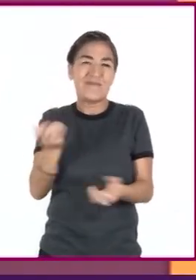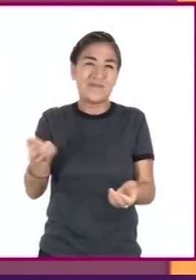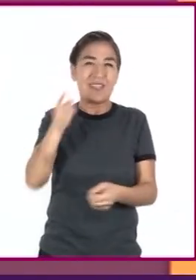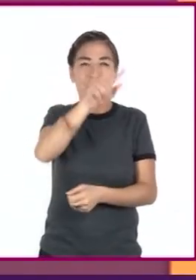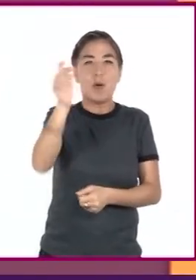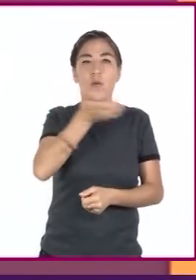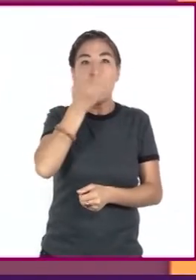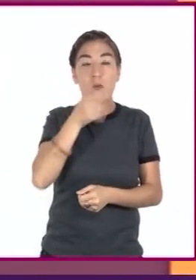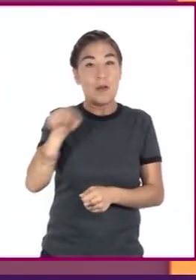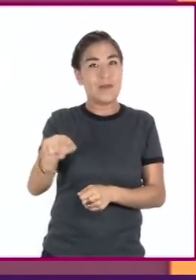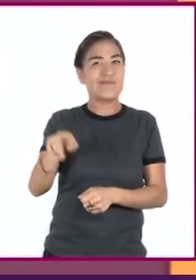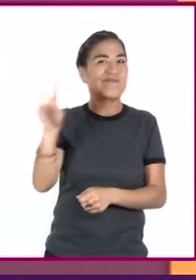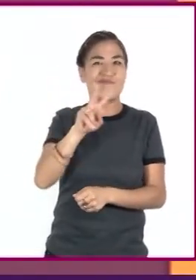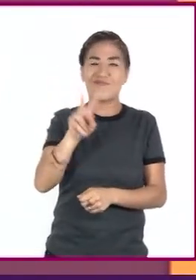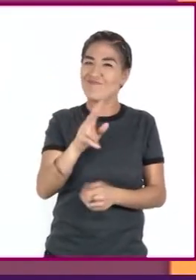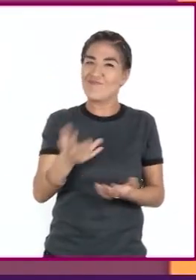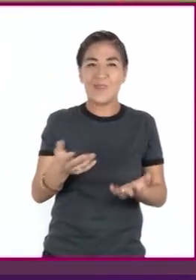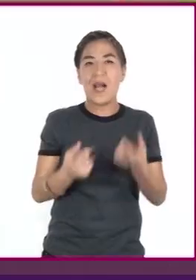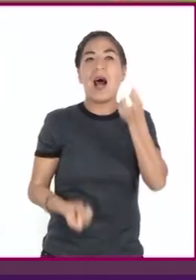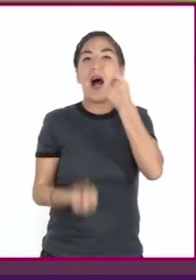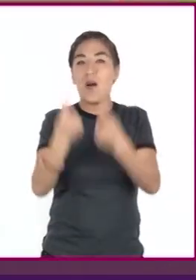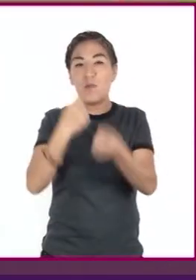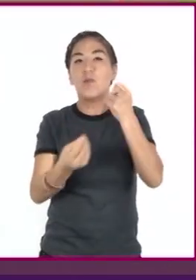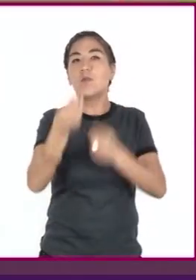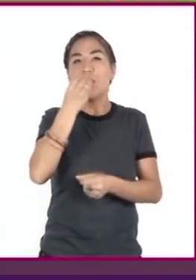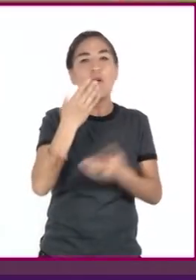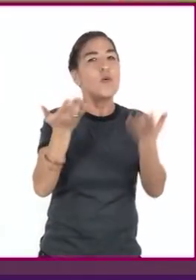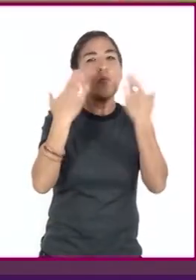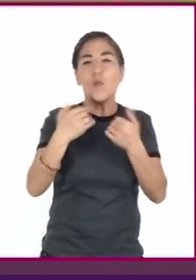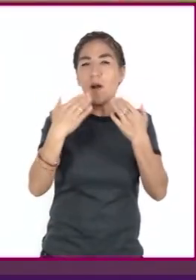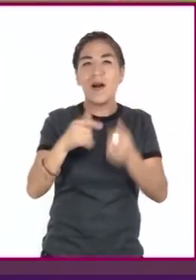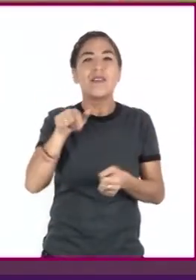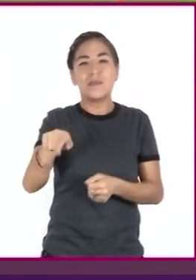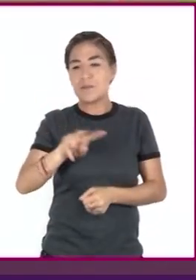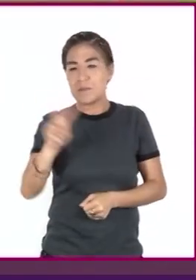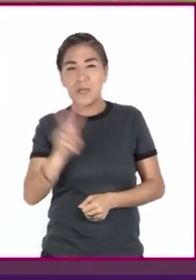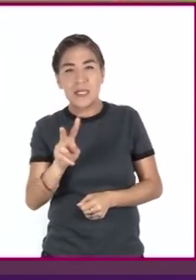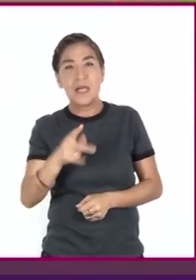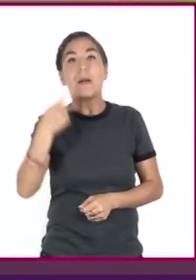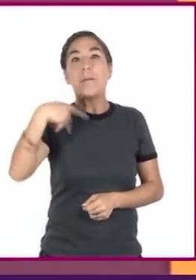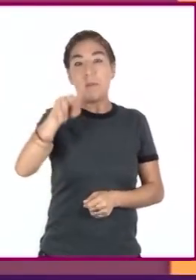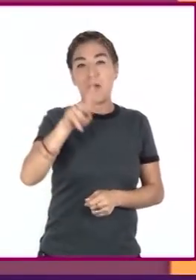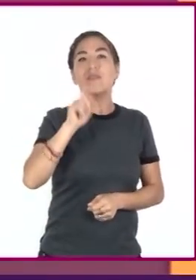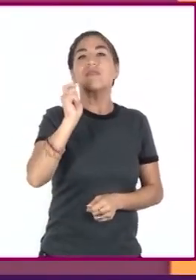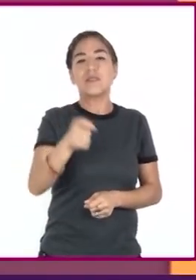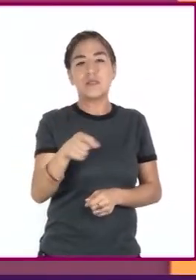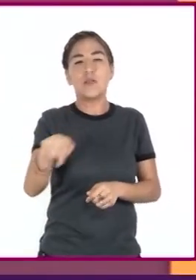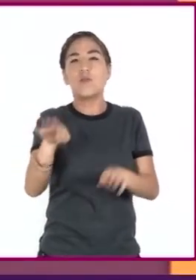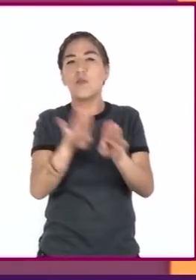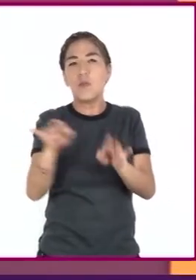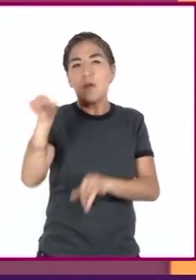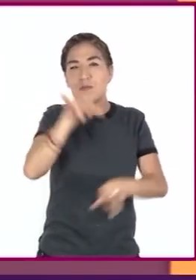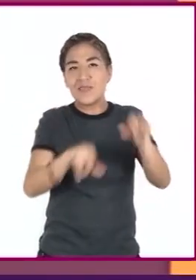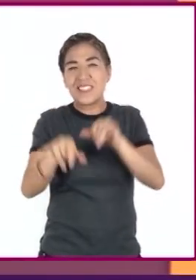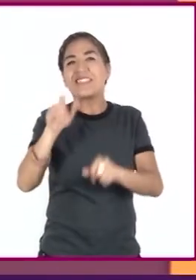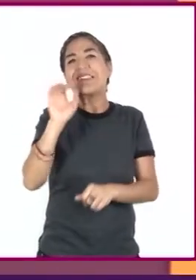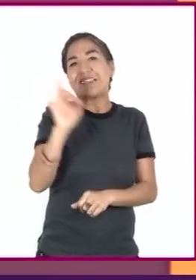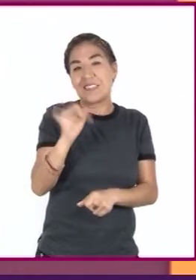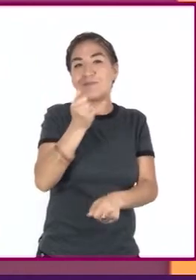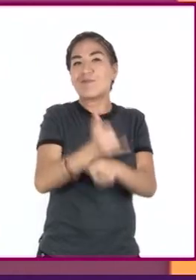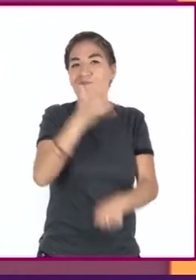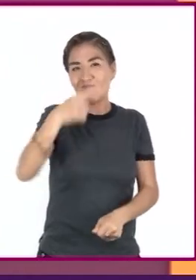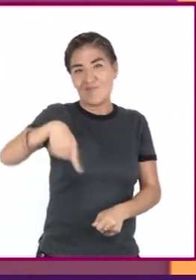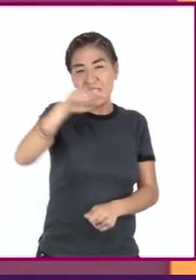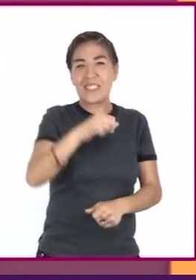nos nutre, ya que algunos alimentos no contienen nutrientes, pero sí componentes que perjudican la